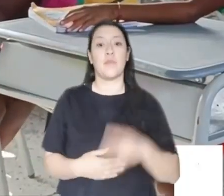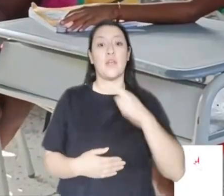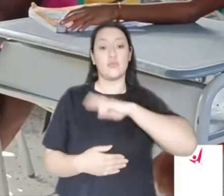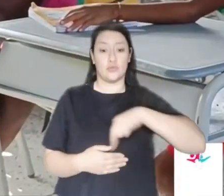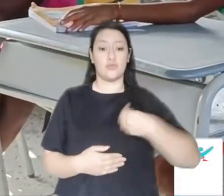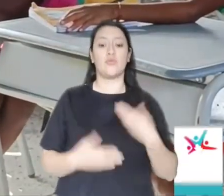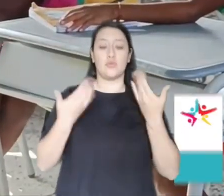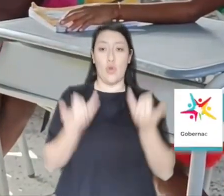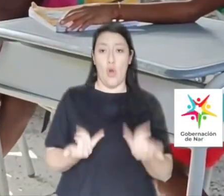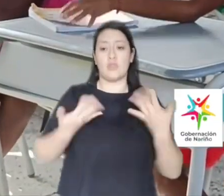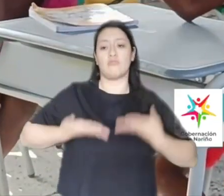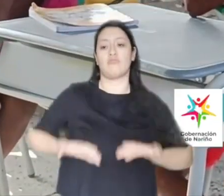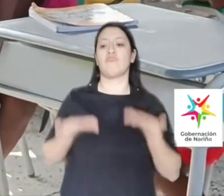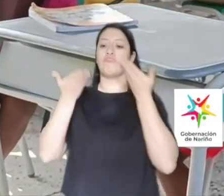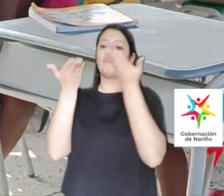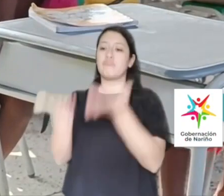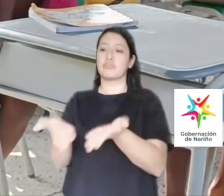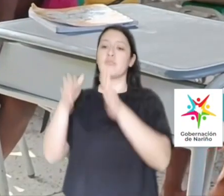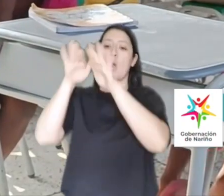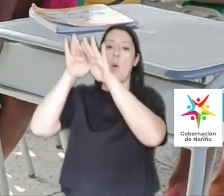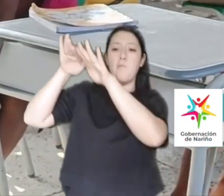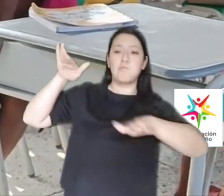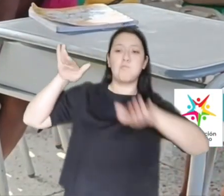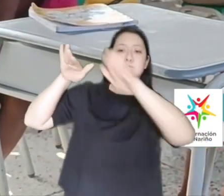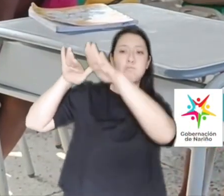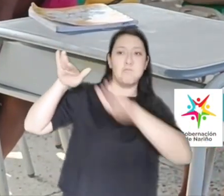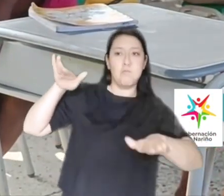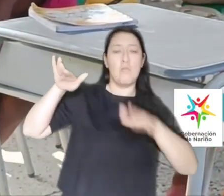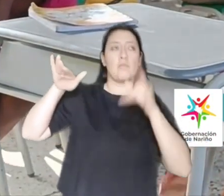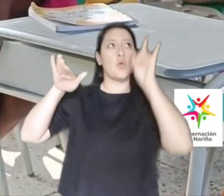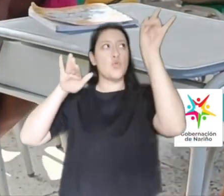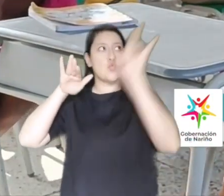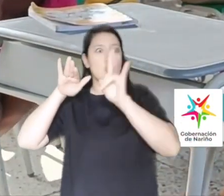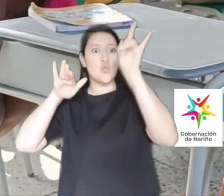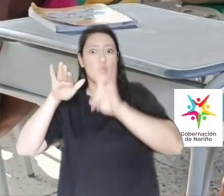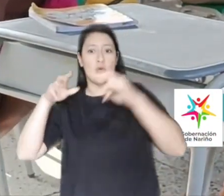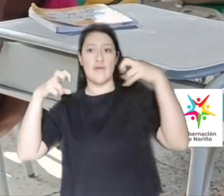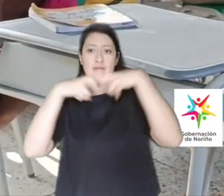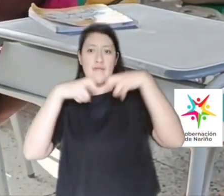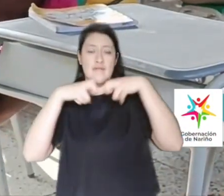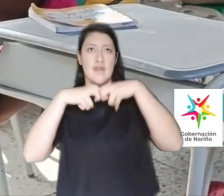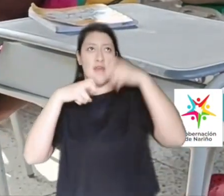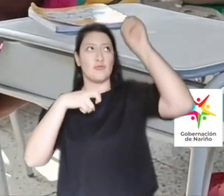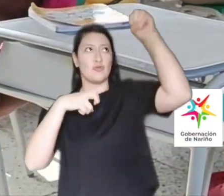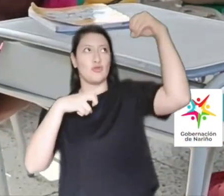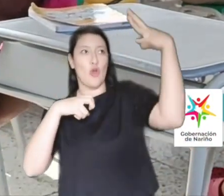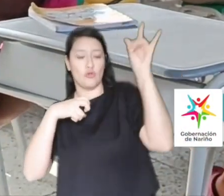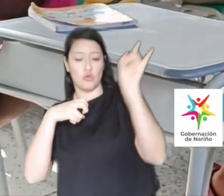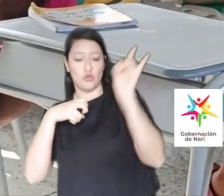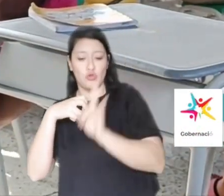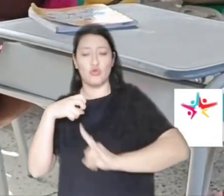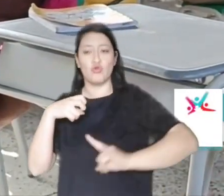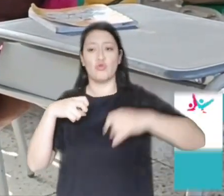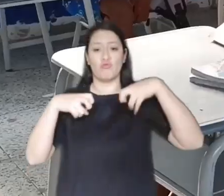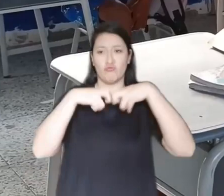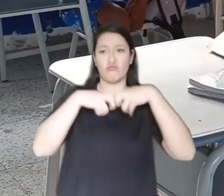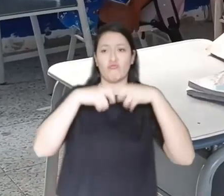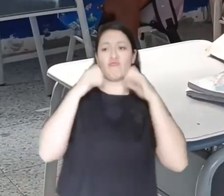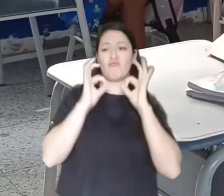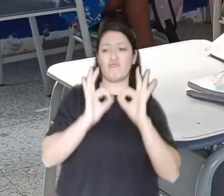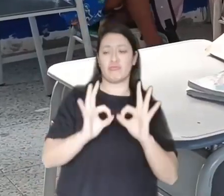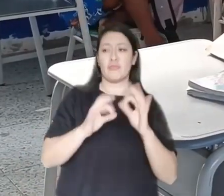la entrega de un sistema de energía fotovoltaico aquí al Centro Educativo que va a